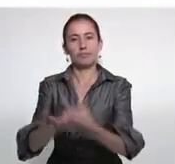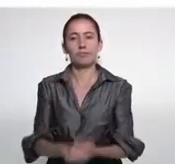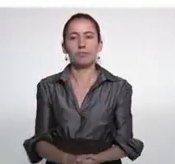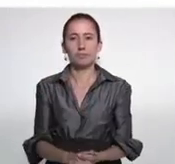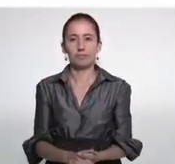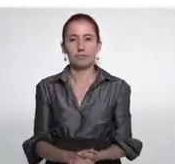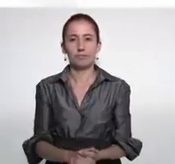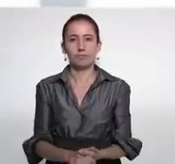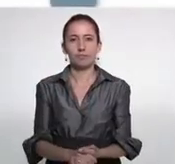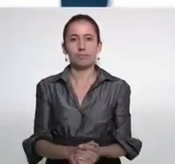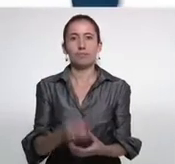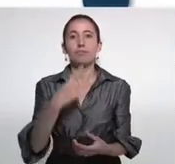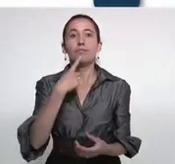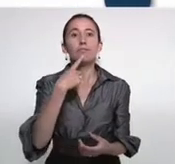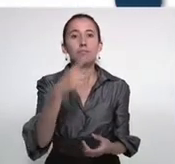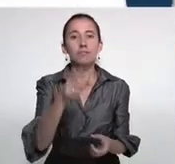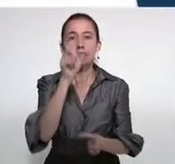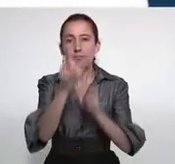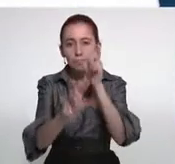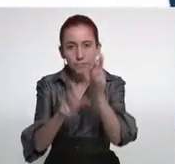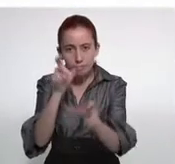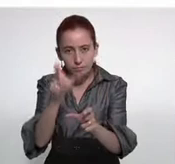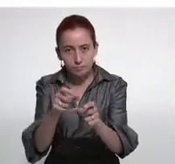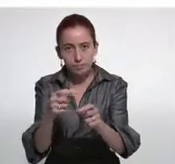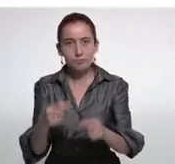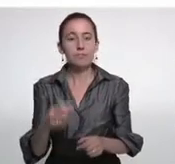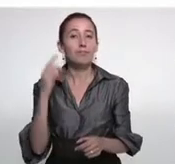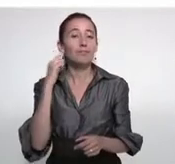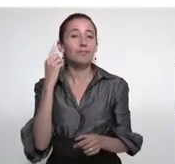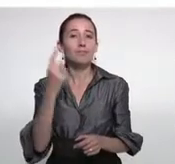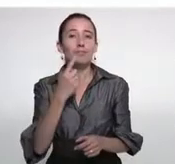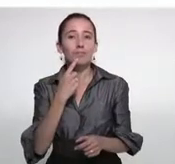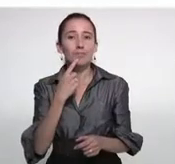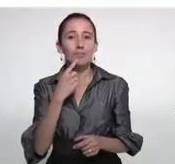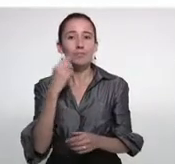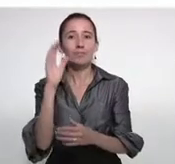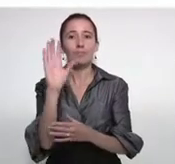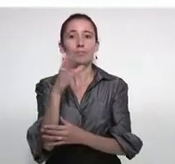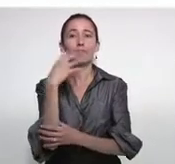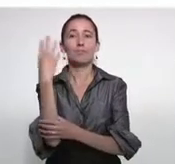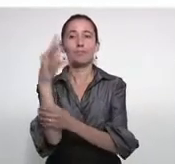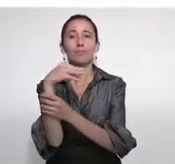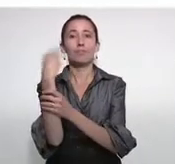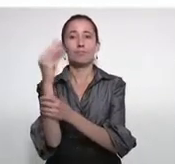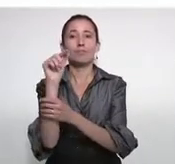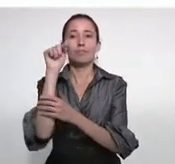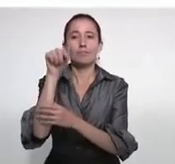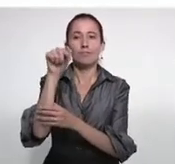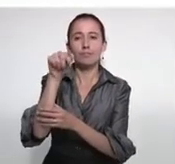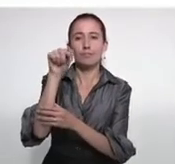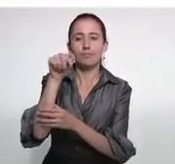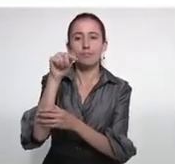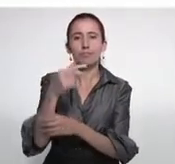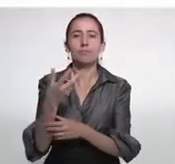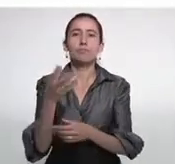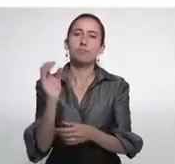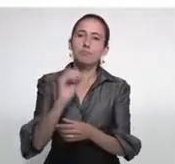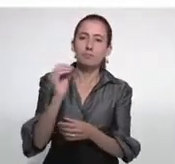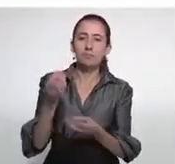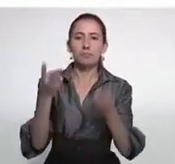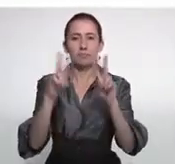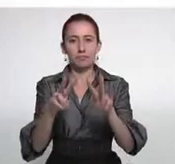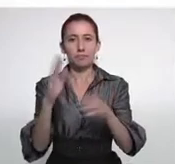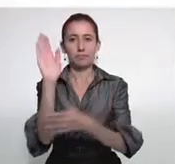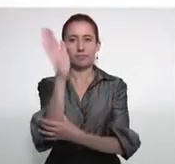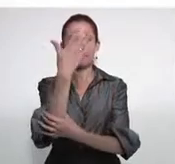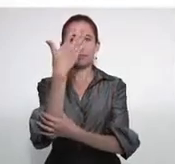ayuda. Informe a la persona con discapacidad auditiva sobre la emergencia con un leve toque en el hombro o por